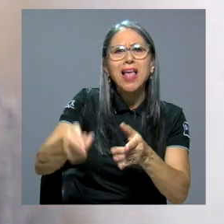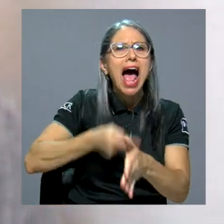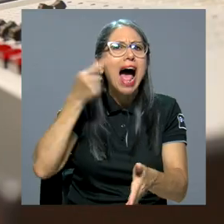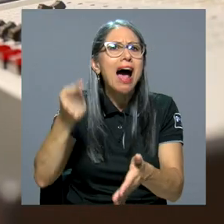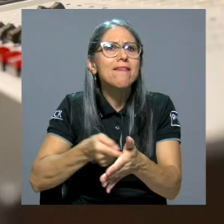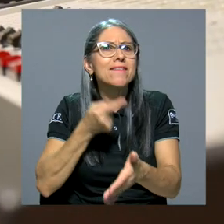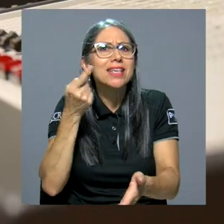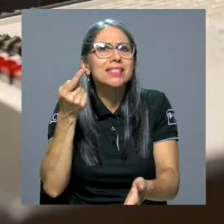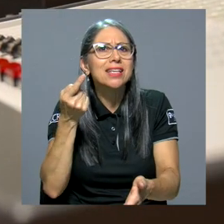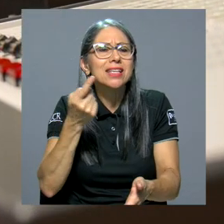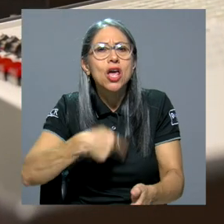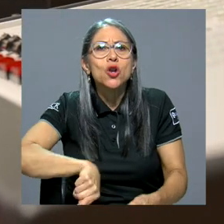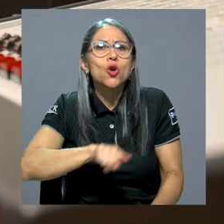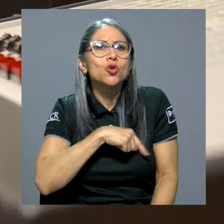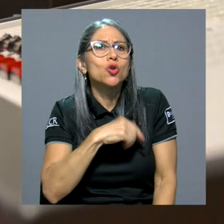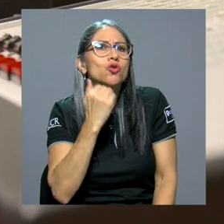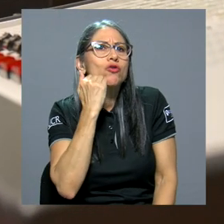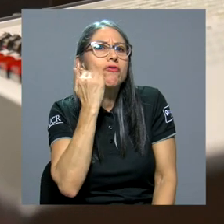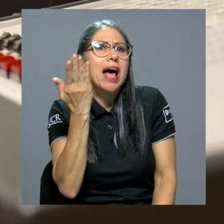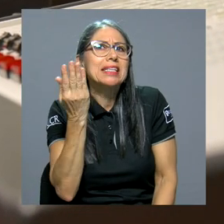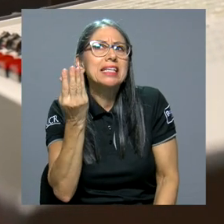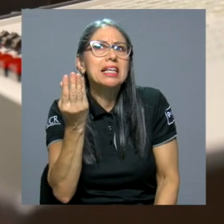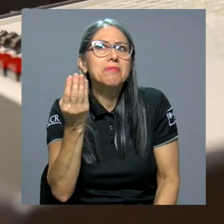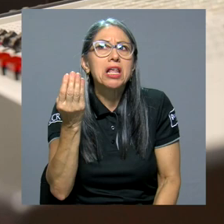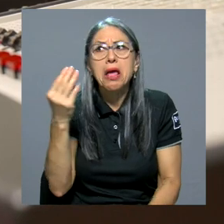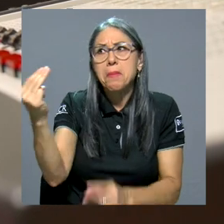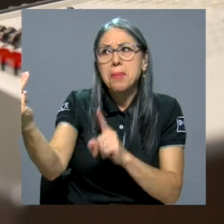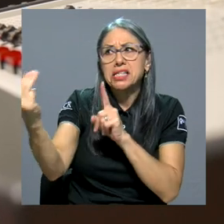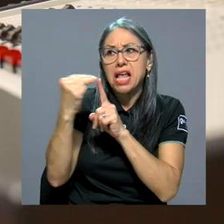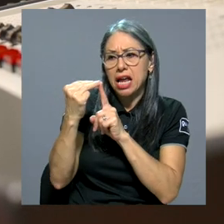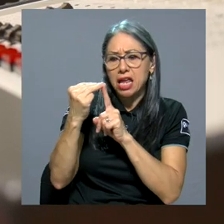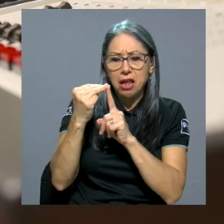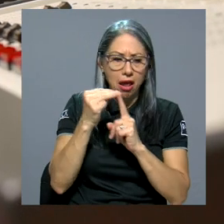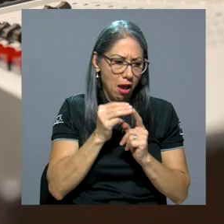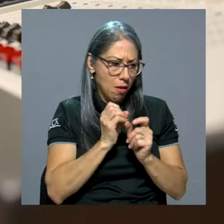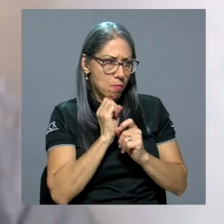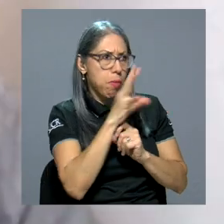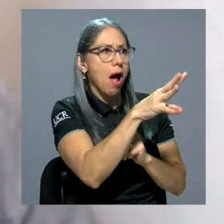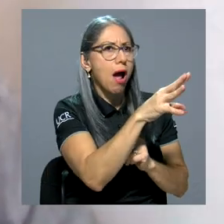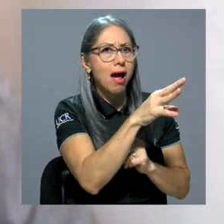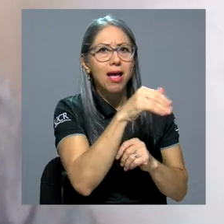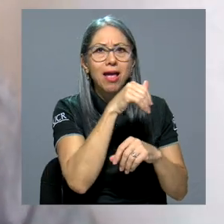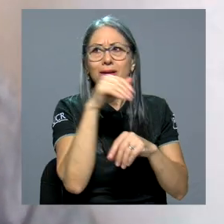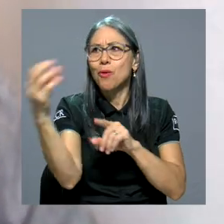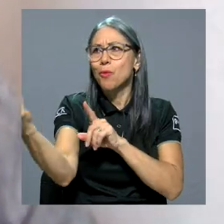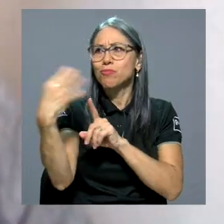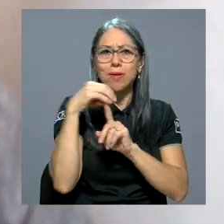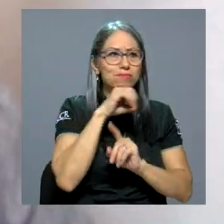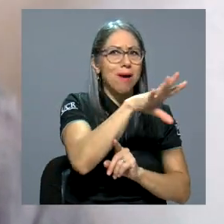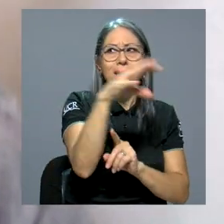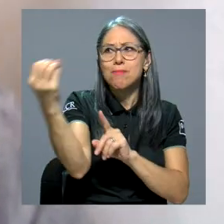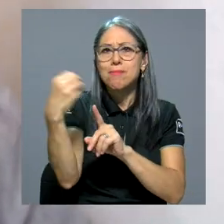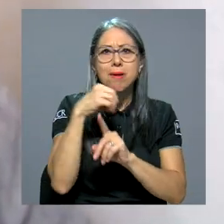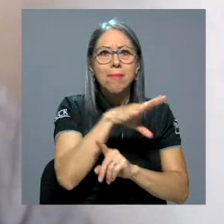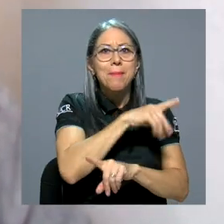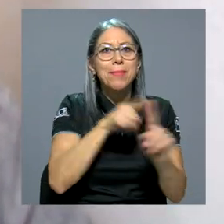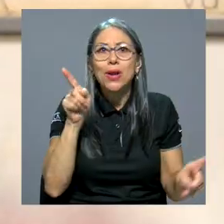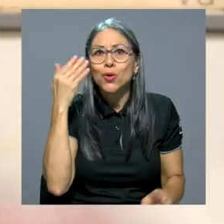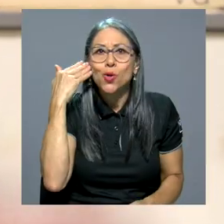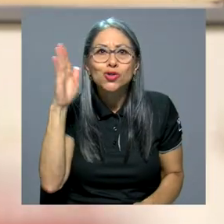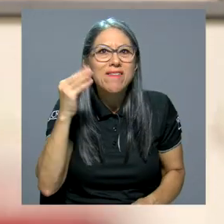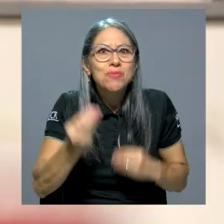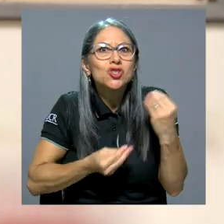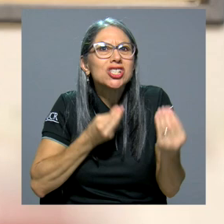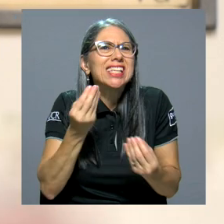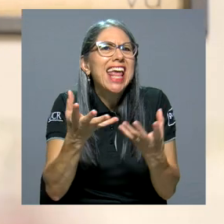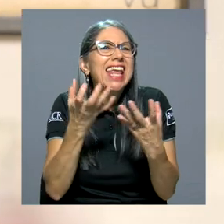con mucha facilidad reenviamos los mensajes que recibimos. Y a veces no sabemos qué intenciones hay detrás.